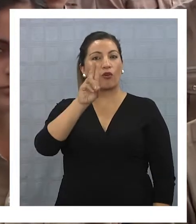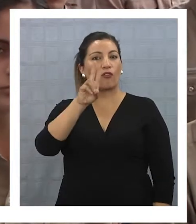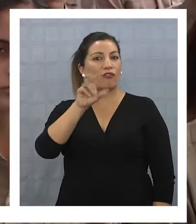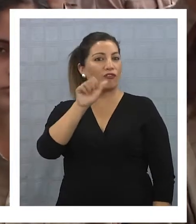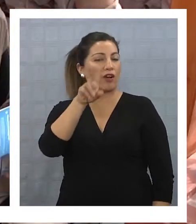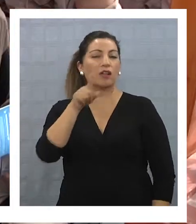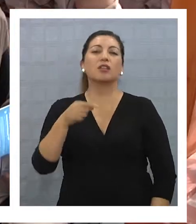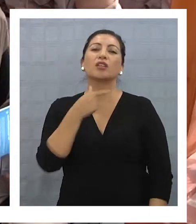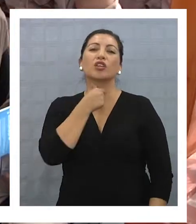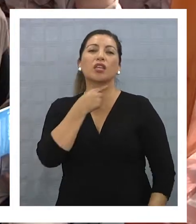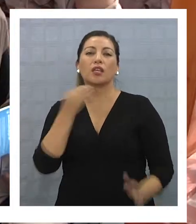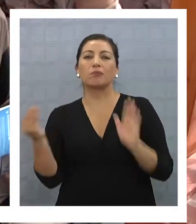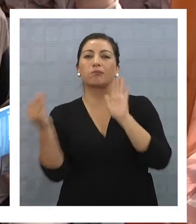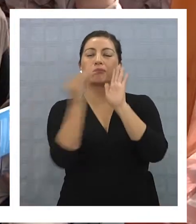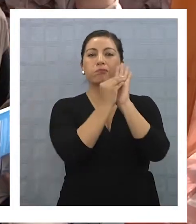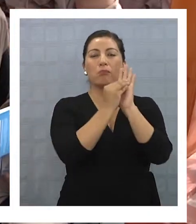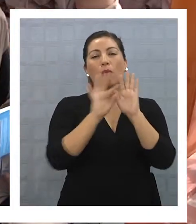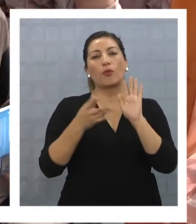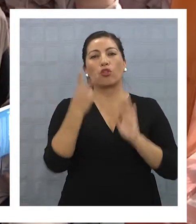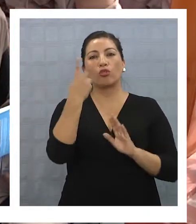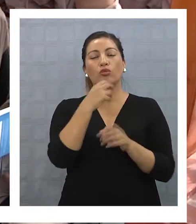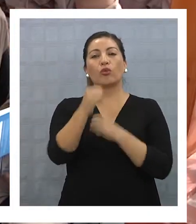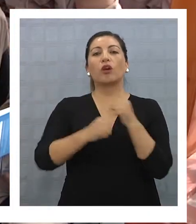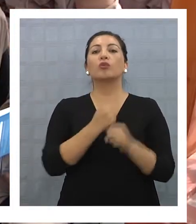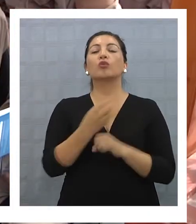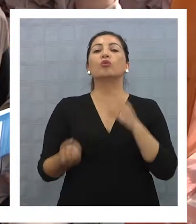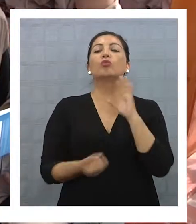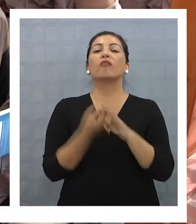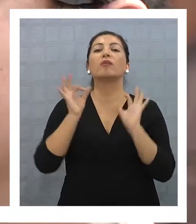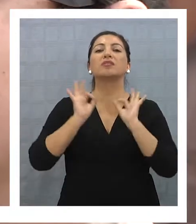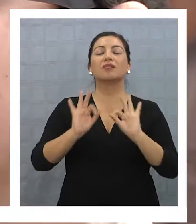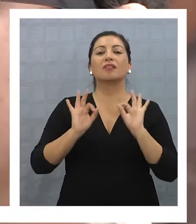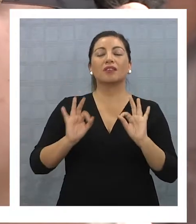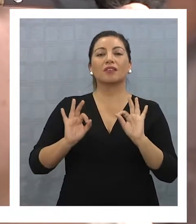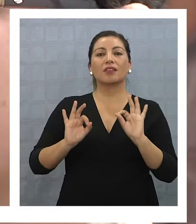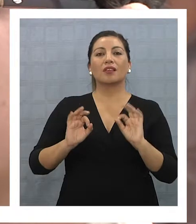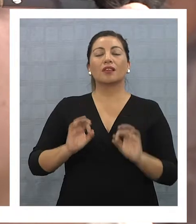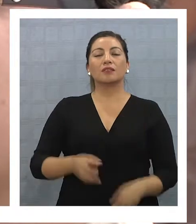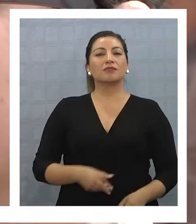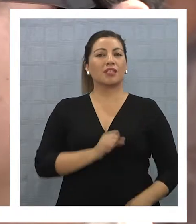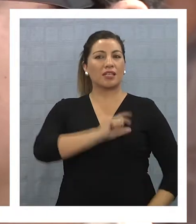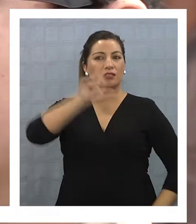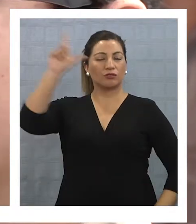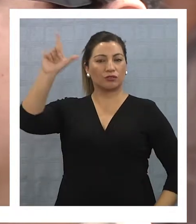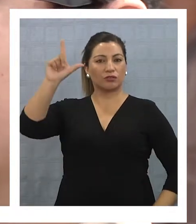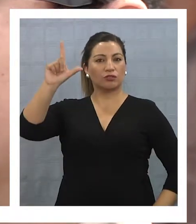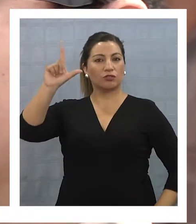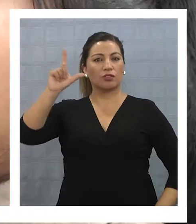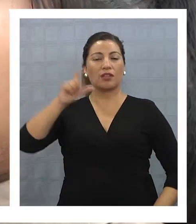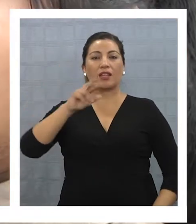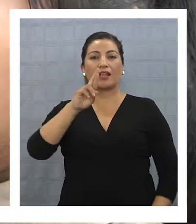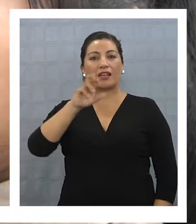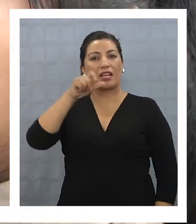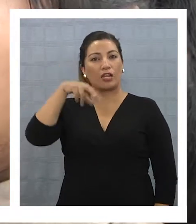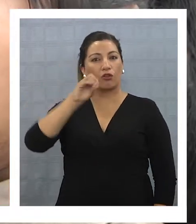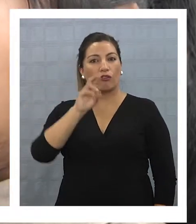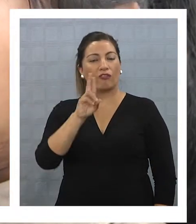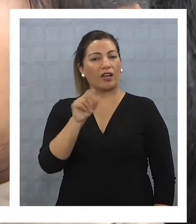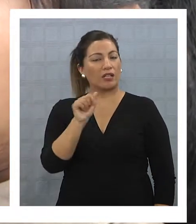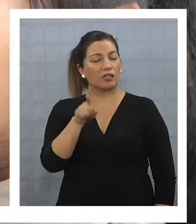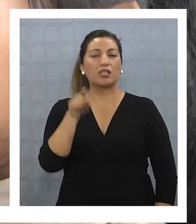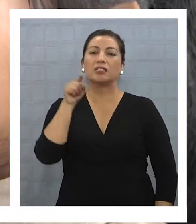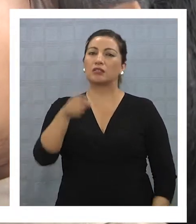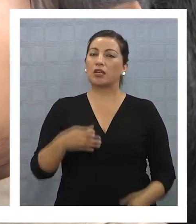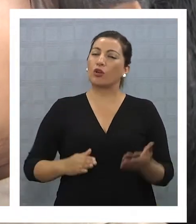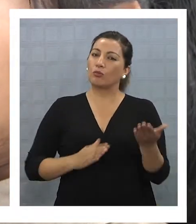pensando en poder implementar en un plazo de dos años una nueva especialidad de electricidad orientada a las energías renovables no convencionales. Así